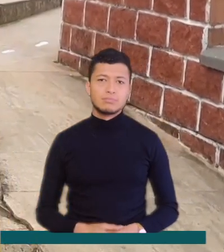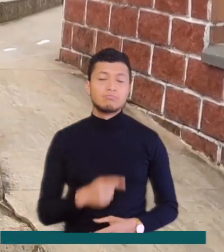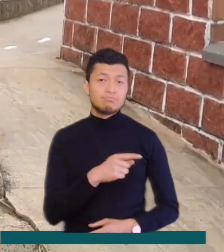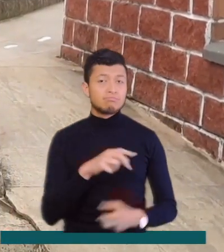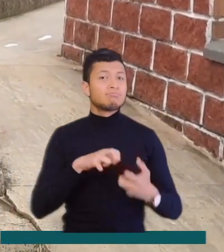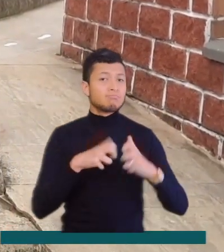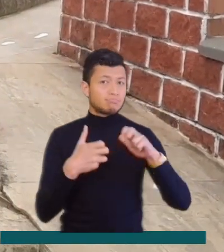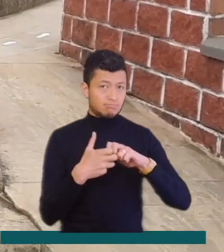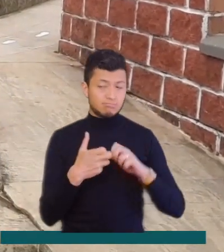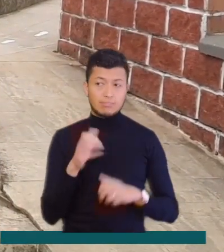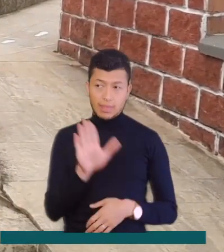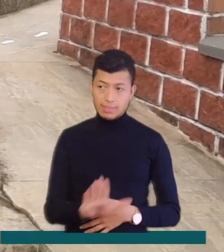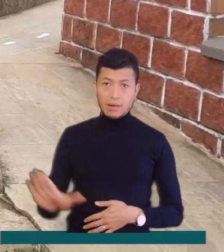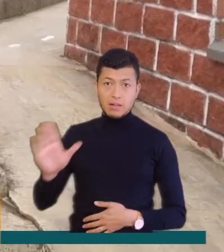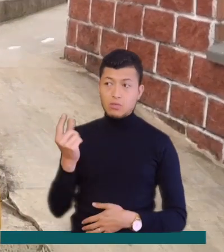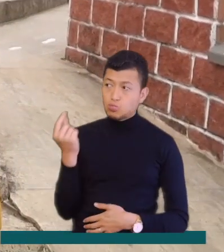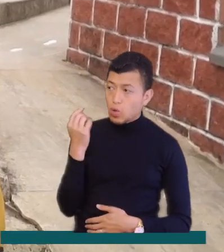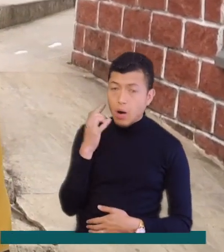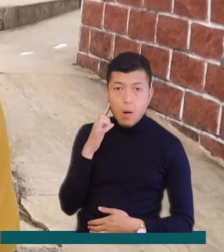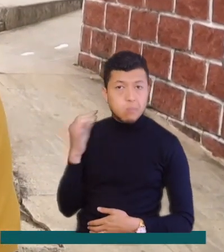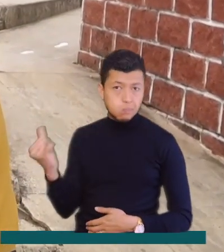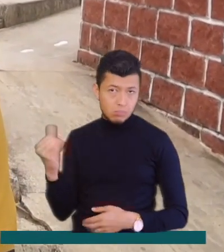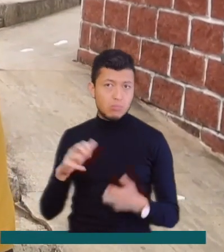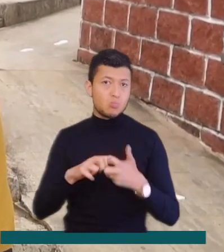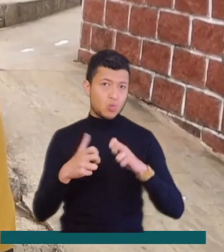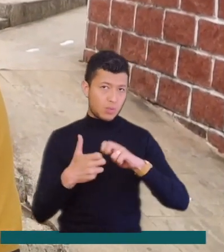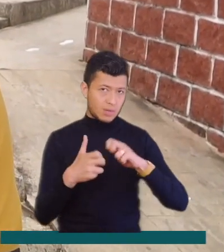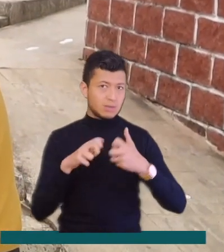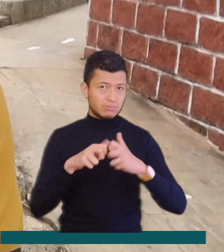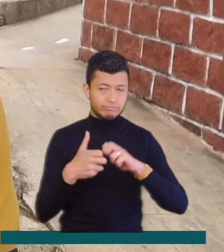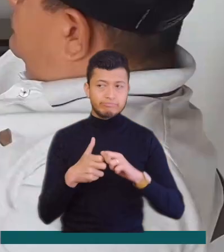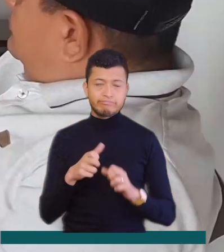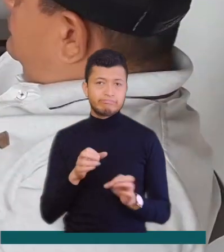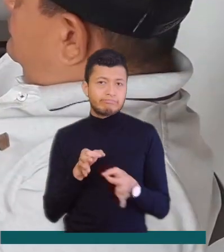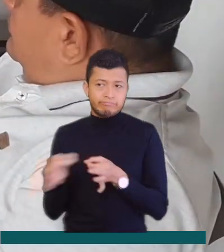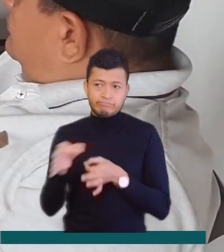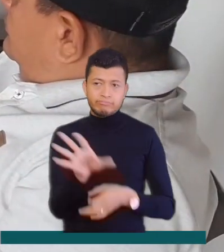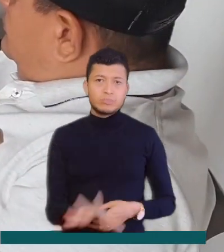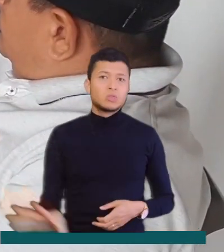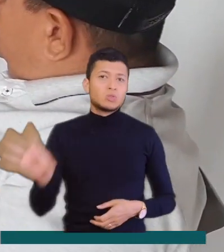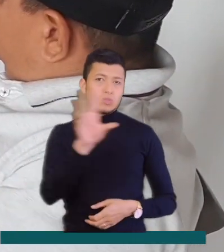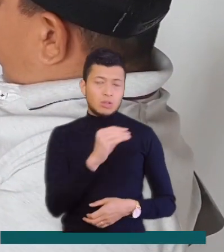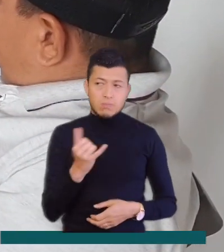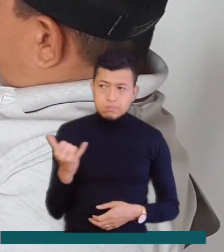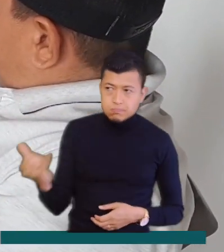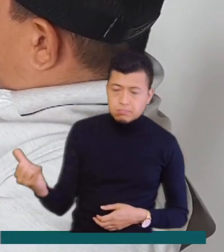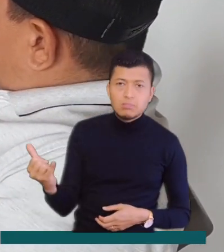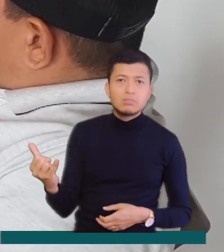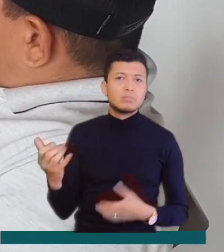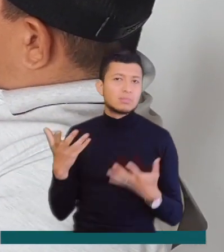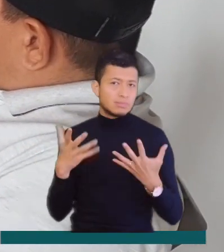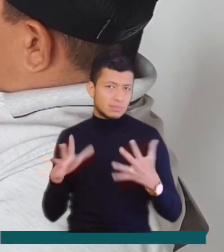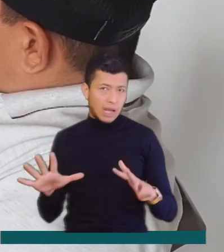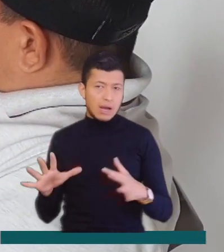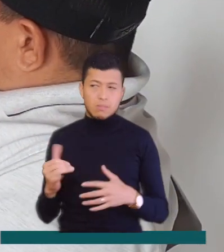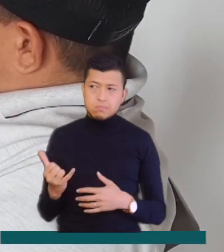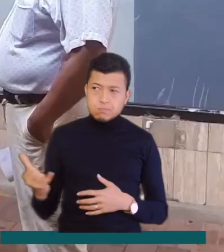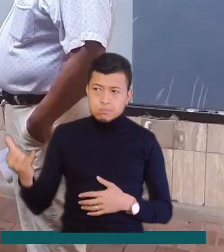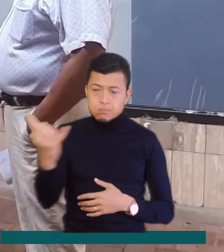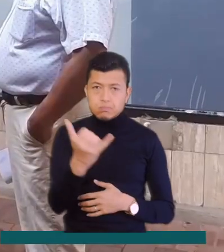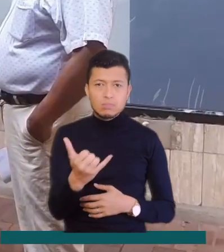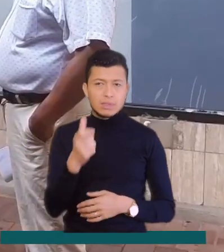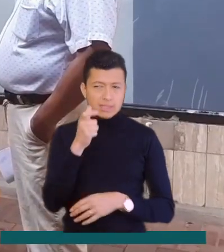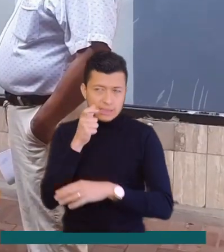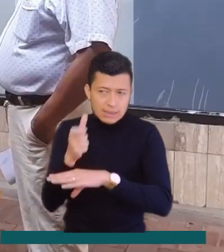es un problema de nivel departamental. Este problema se viene presentando en todos los municipios, se han tenido dos mesas de